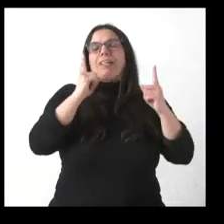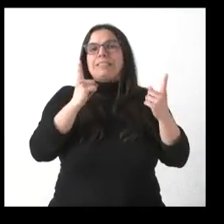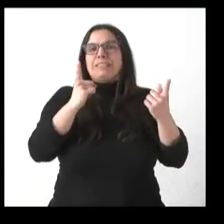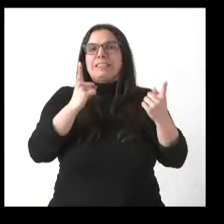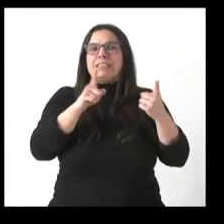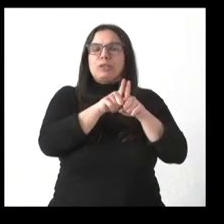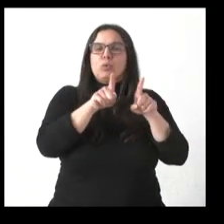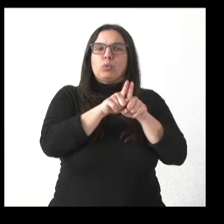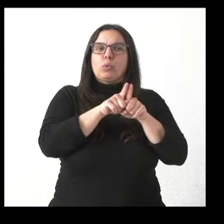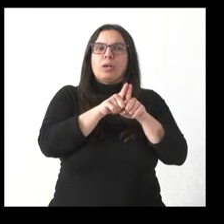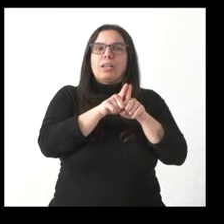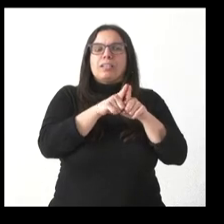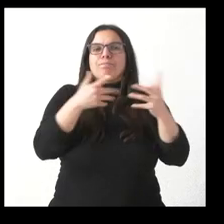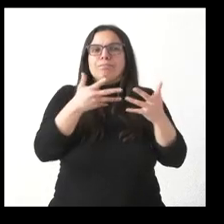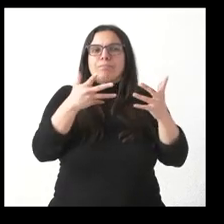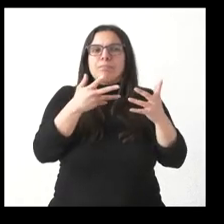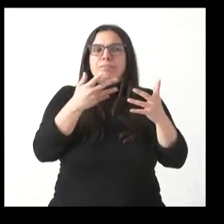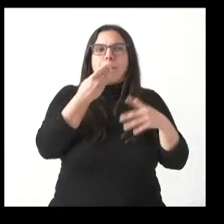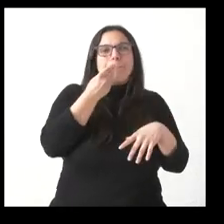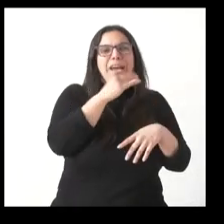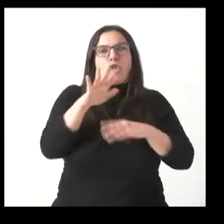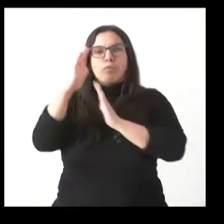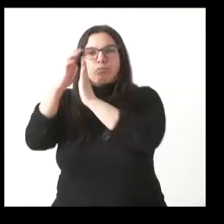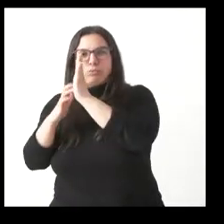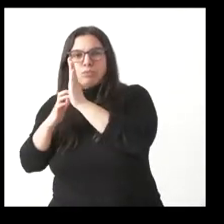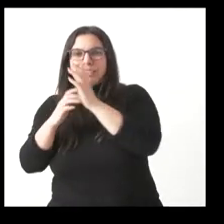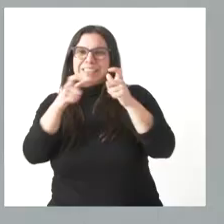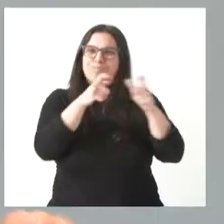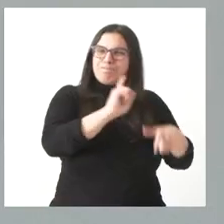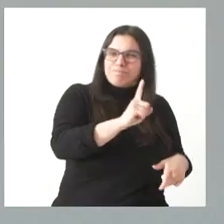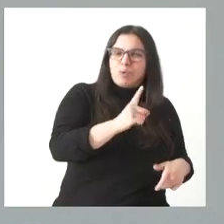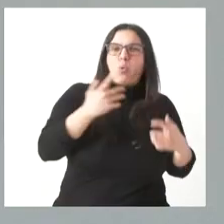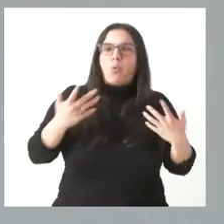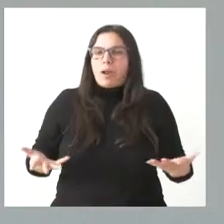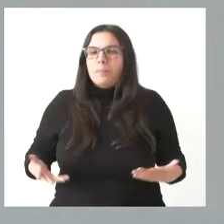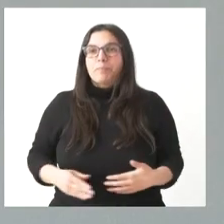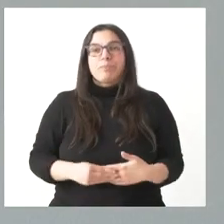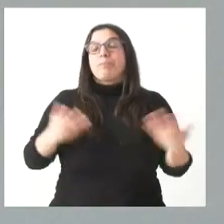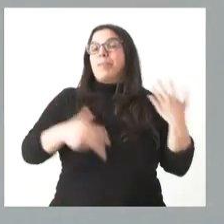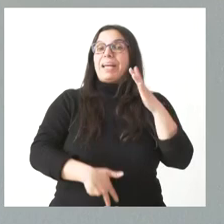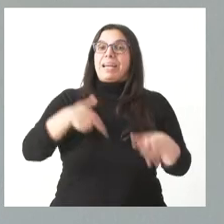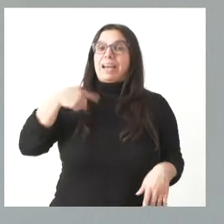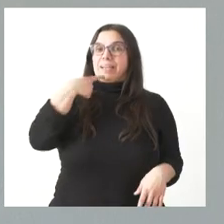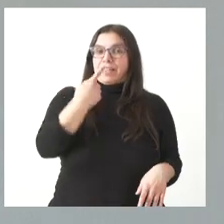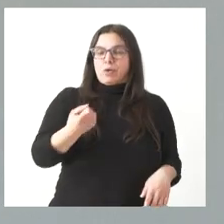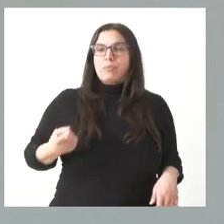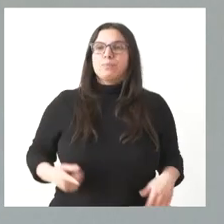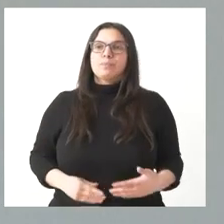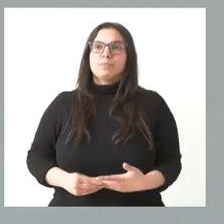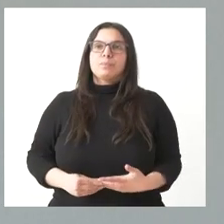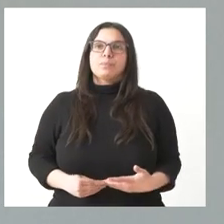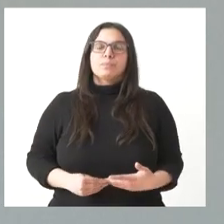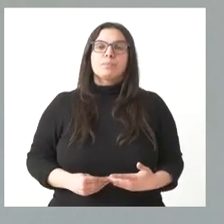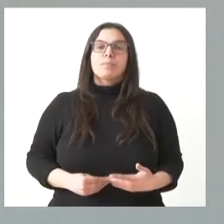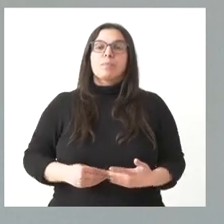estuviera más enfocado a la deducción fiscal que al propio bono? Pues mire, con carácter general, yo le digo. Hay